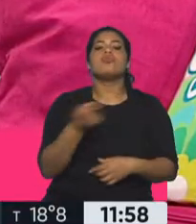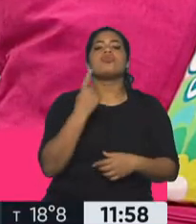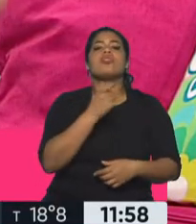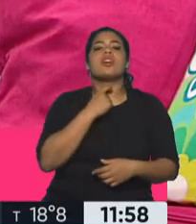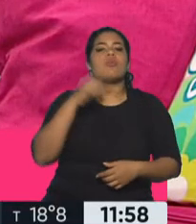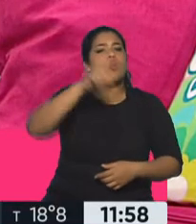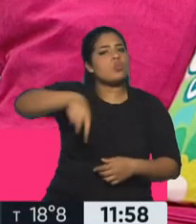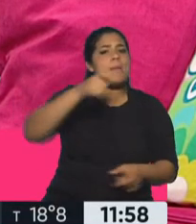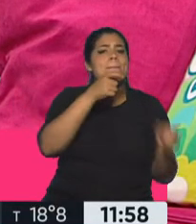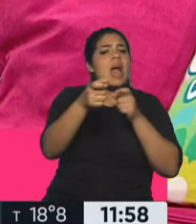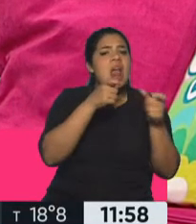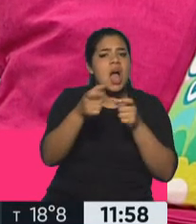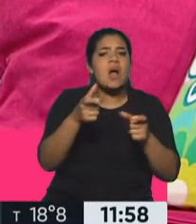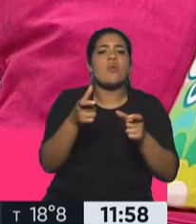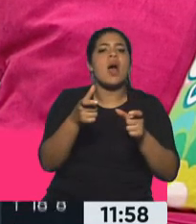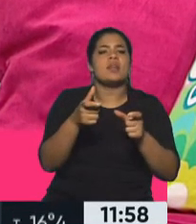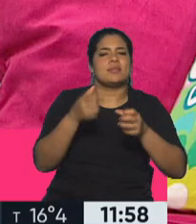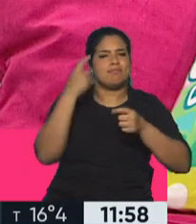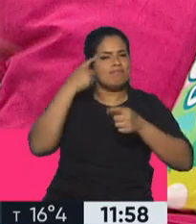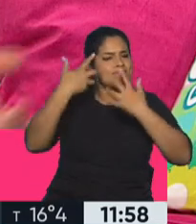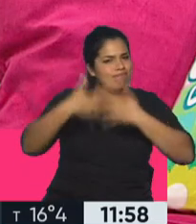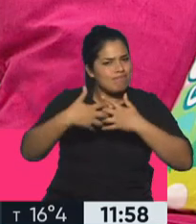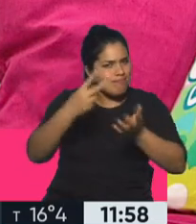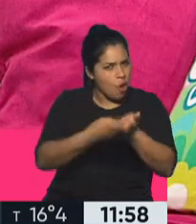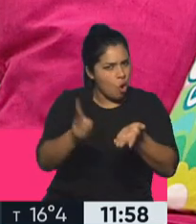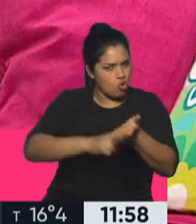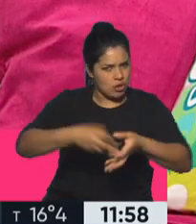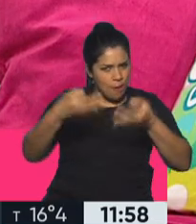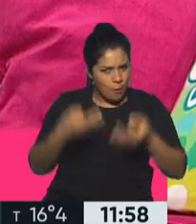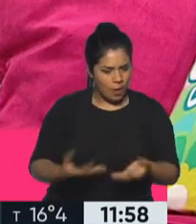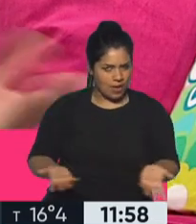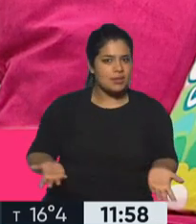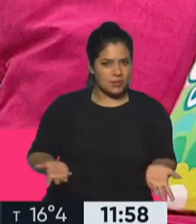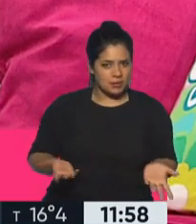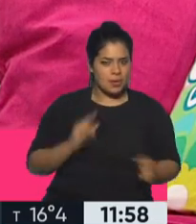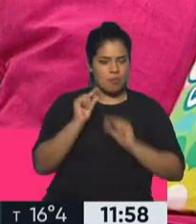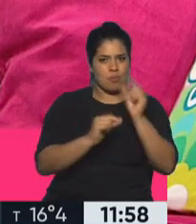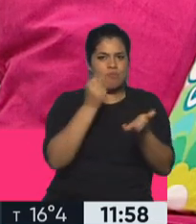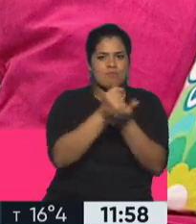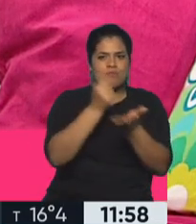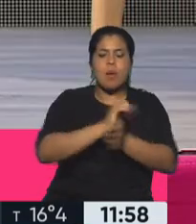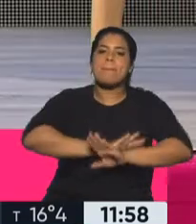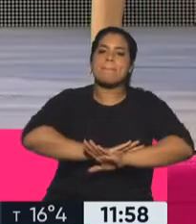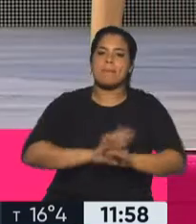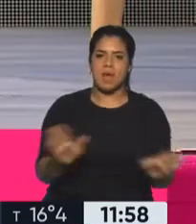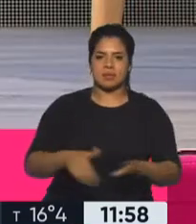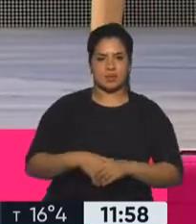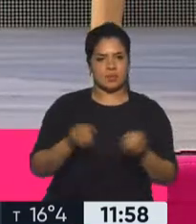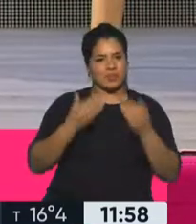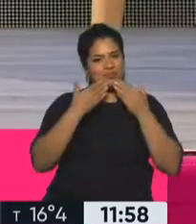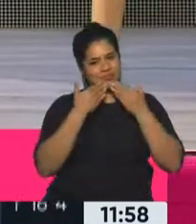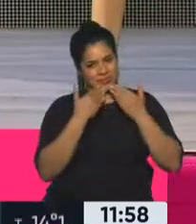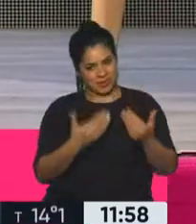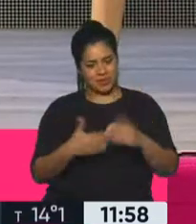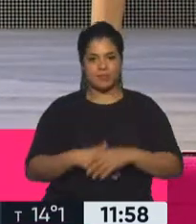repensar las palabras que usamos para contribuir desde cada lugar a la no estigmatización. Bueno, te agradezco mucho,